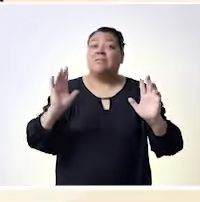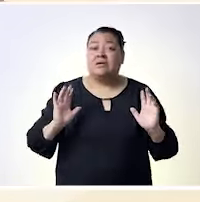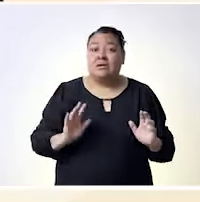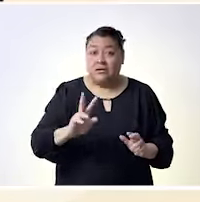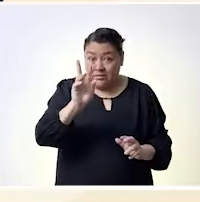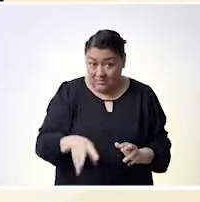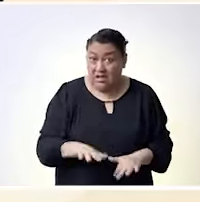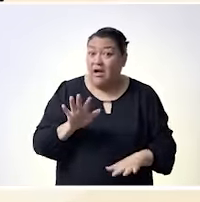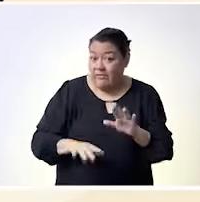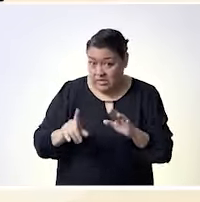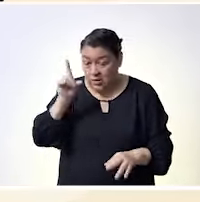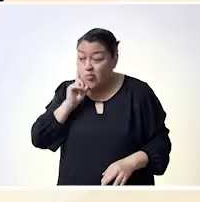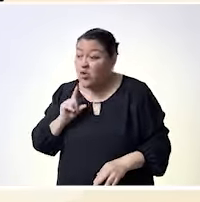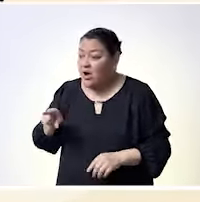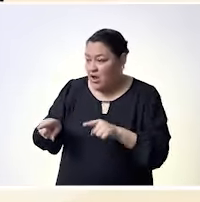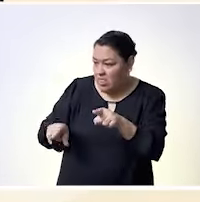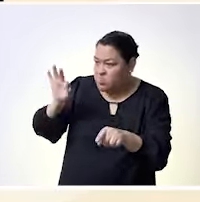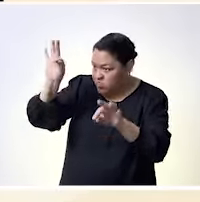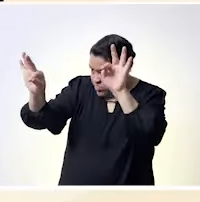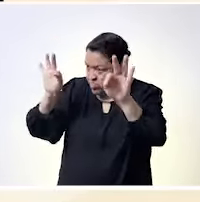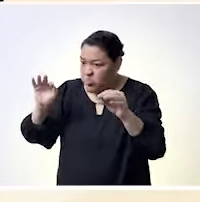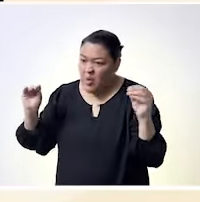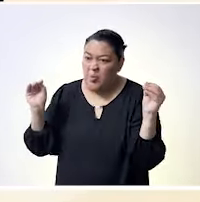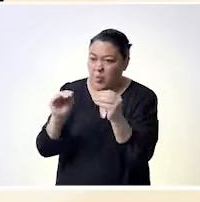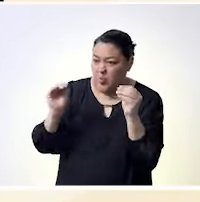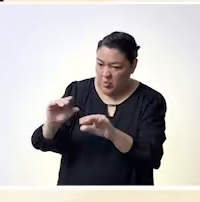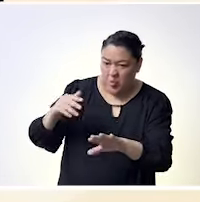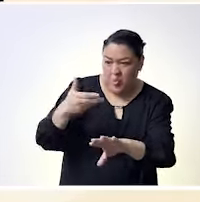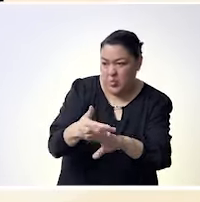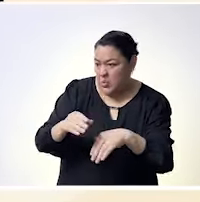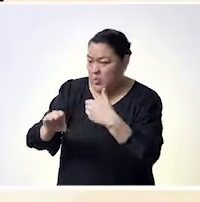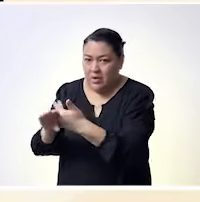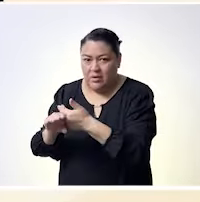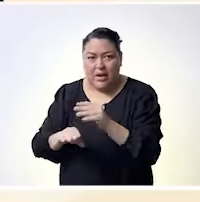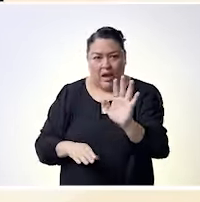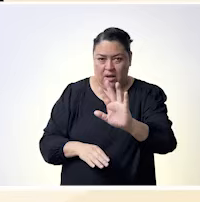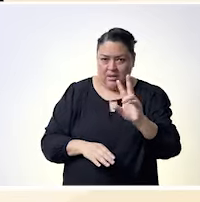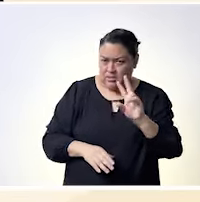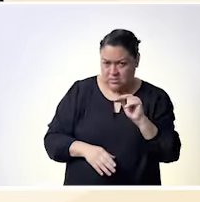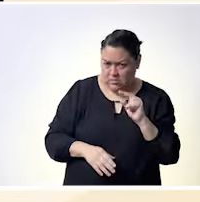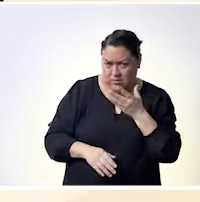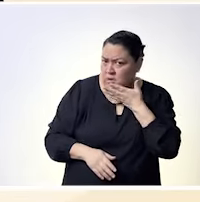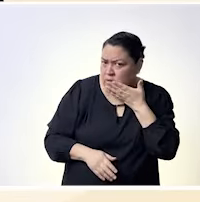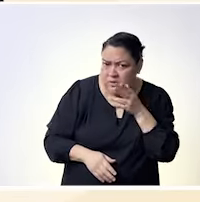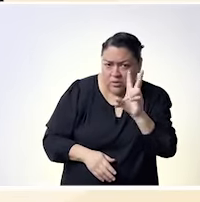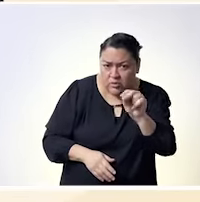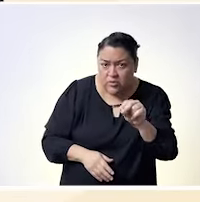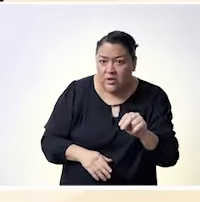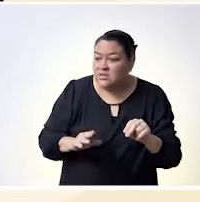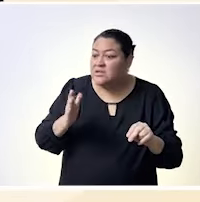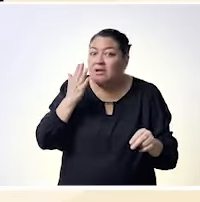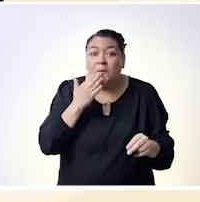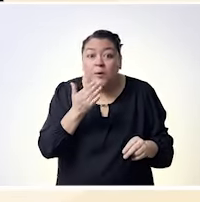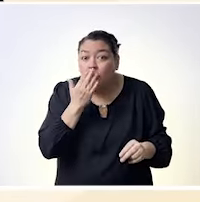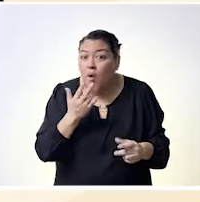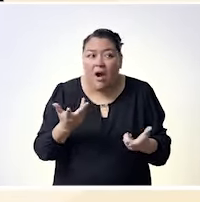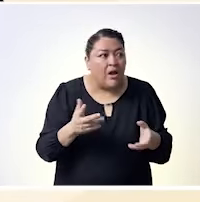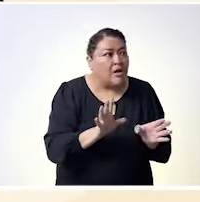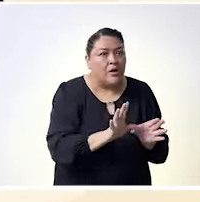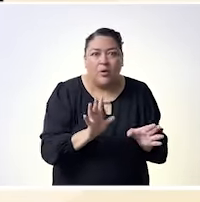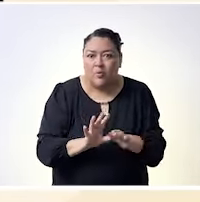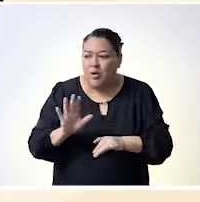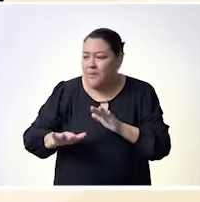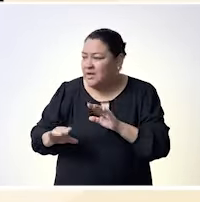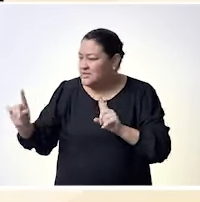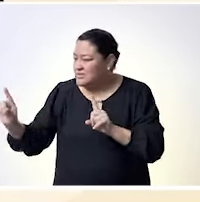quitándose cosas de encima ¿no? que pueda cualquier mujer ser libre de ejercer lo que quiera ser igual y si elige la maternidad